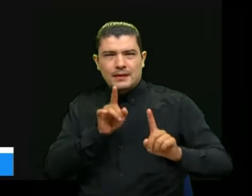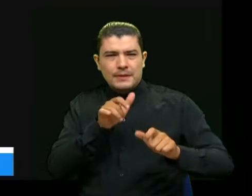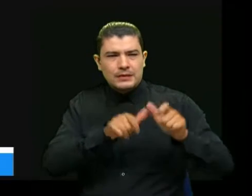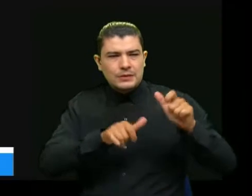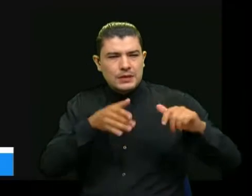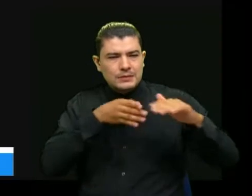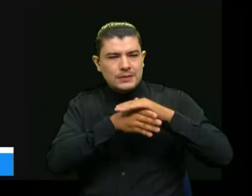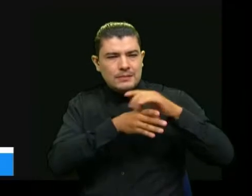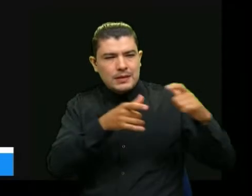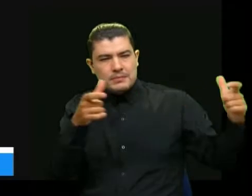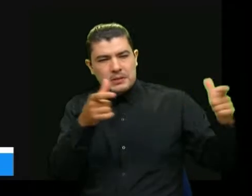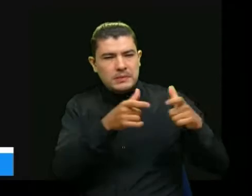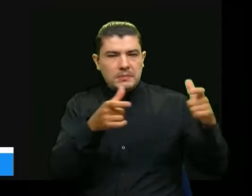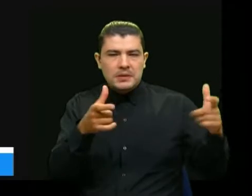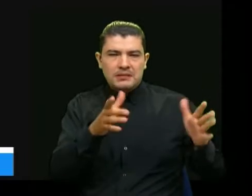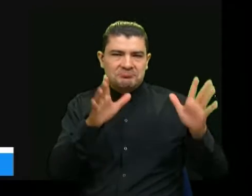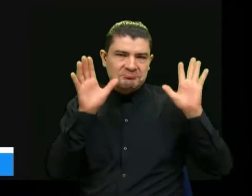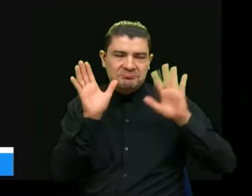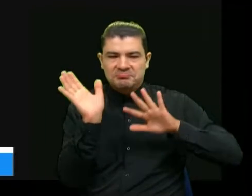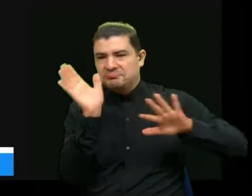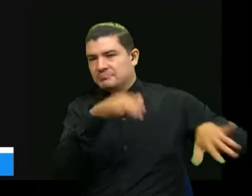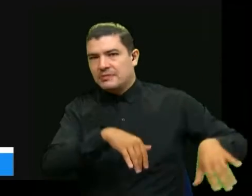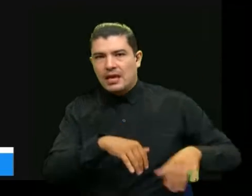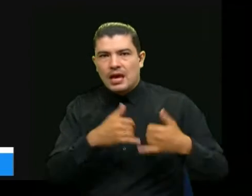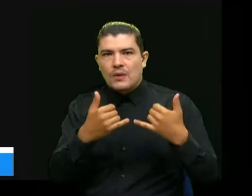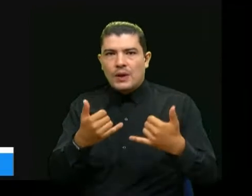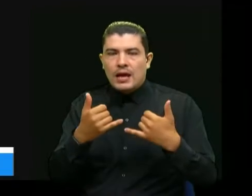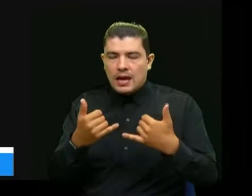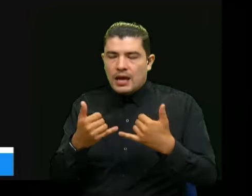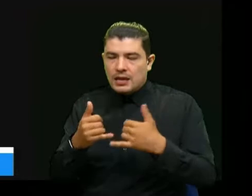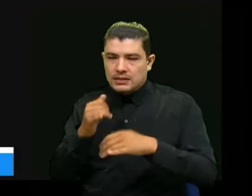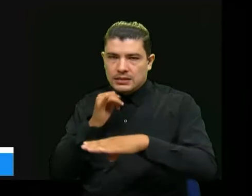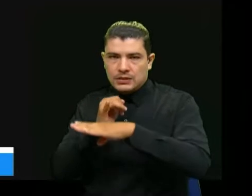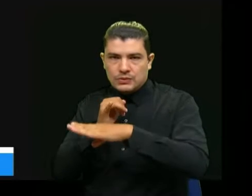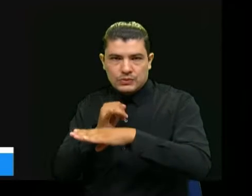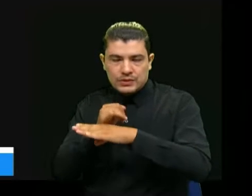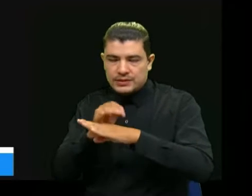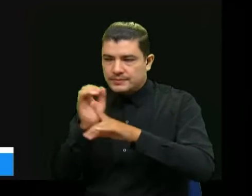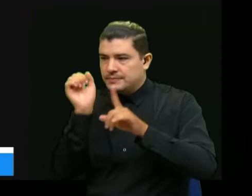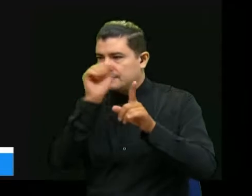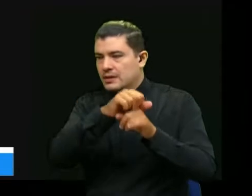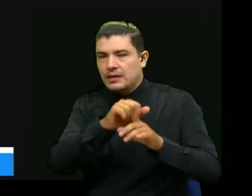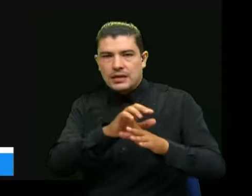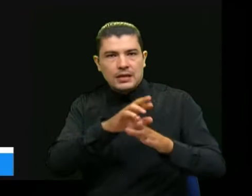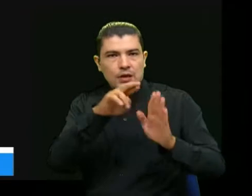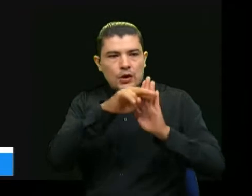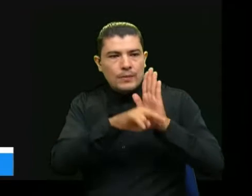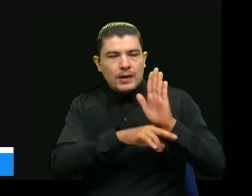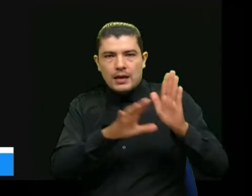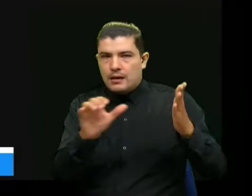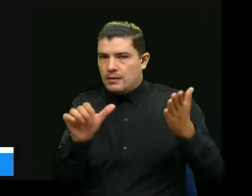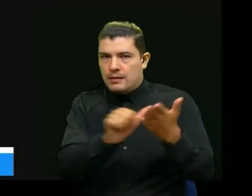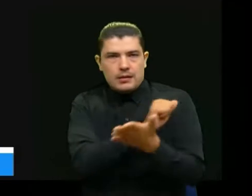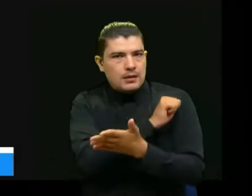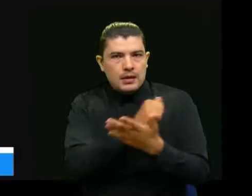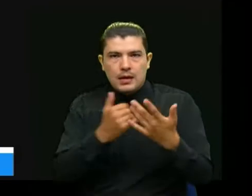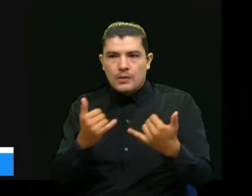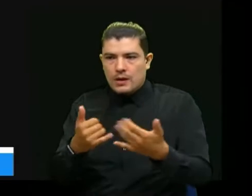plano en términos de nuestras instituciones y se eliminaron digamos esas restricciones entonces